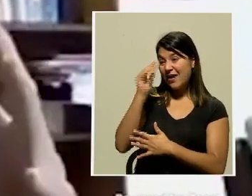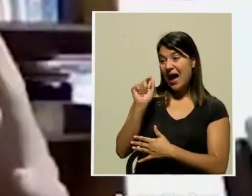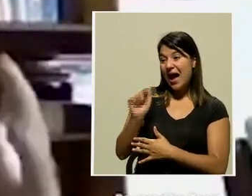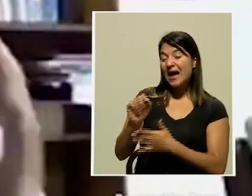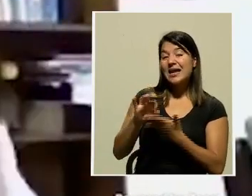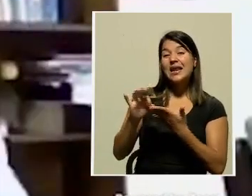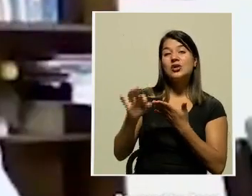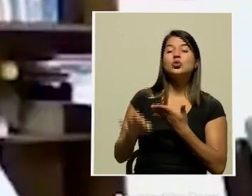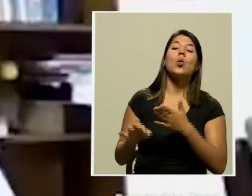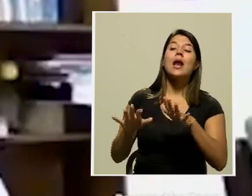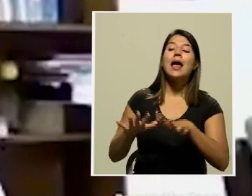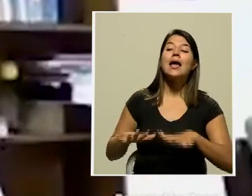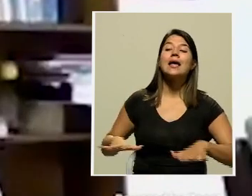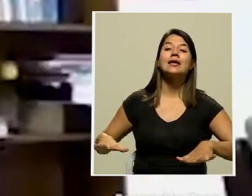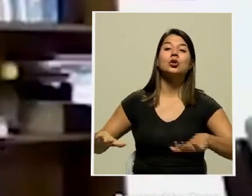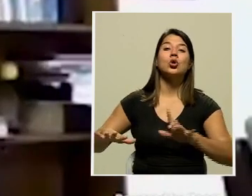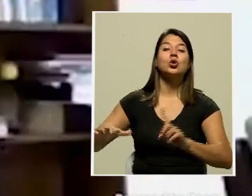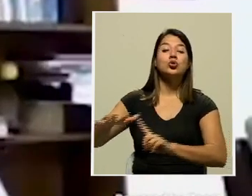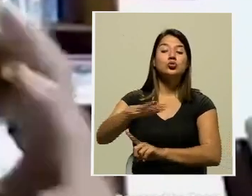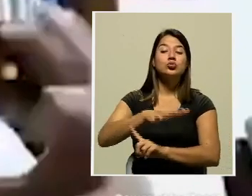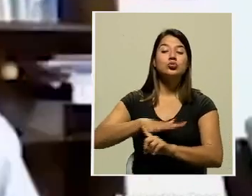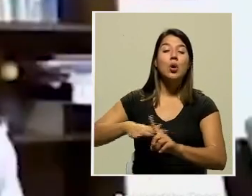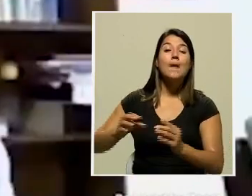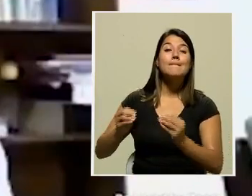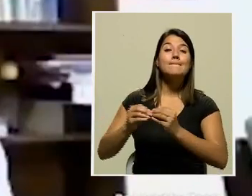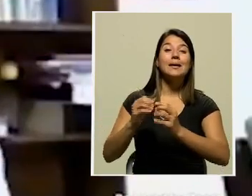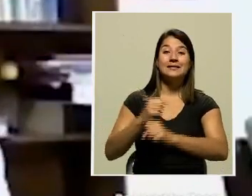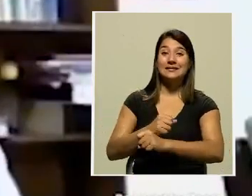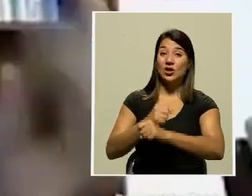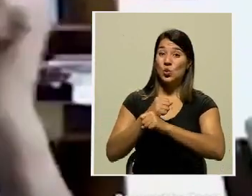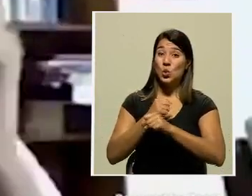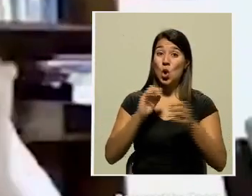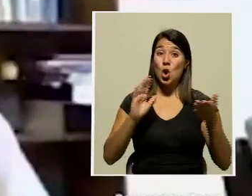entorno mucho más seguro que la casa.